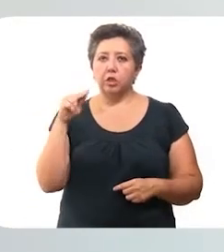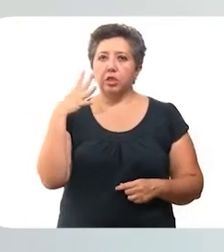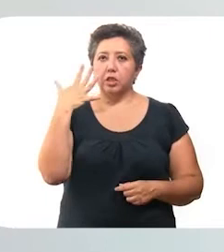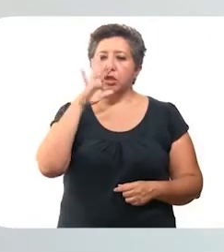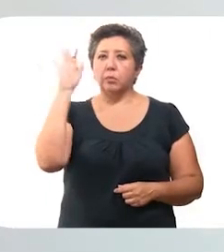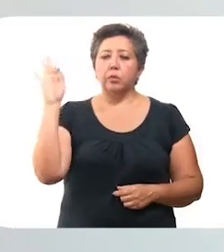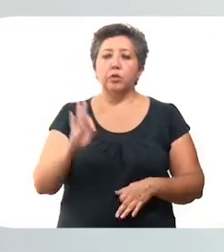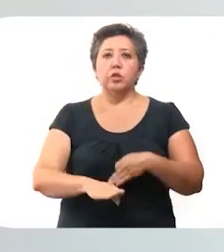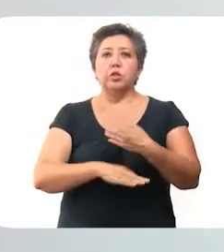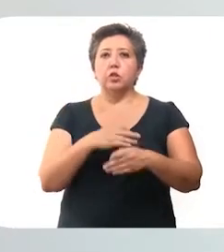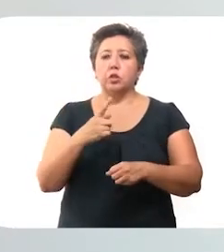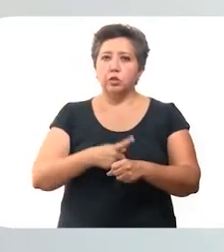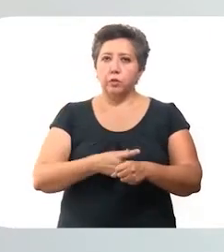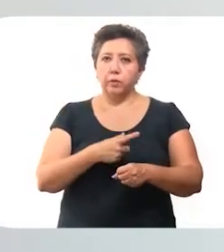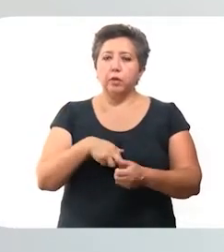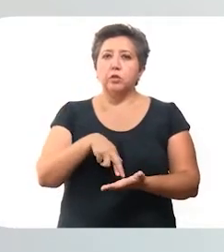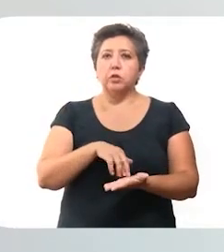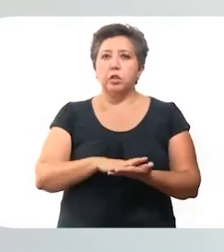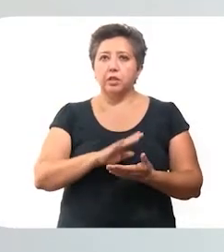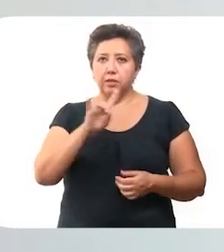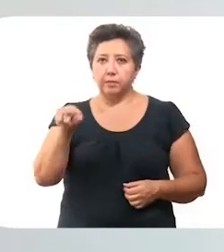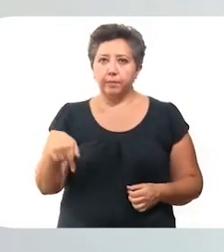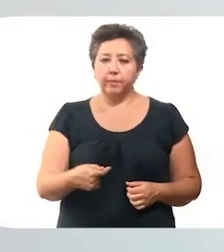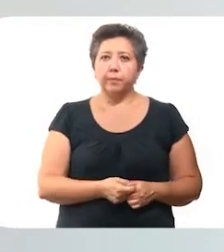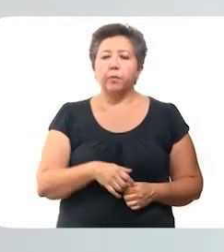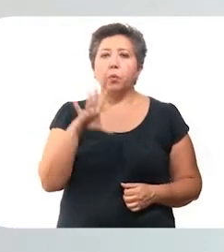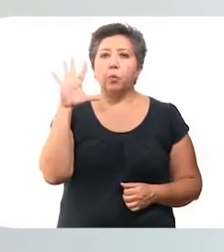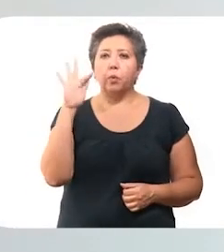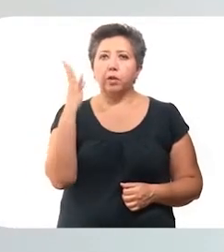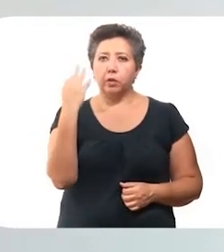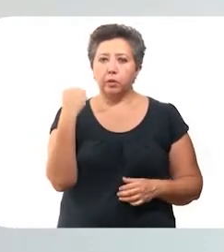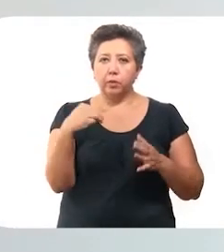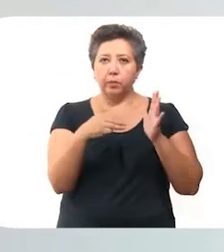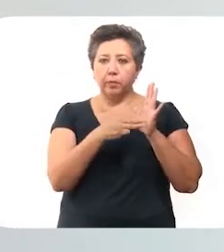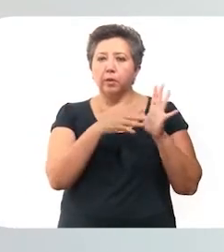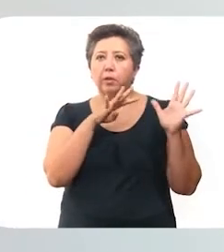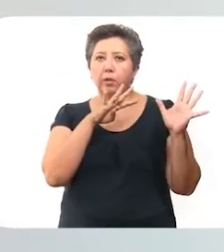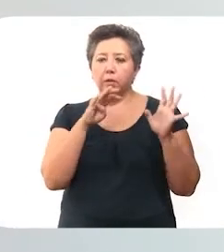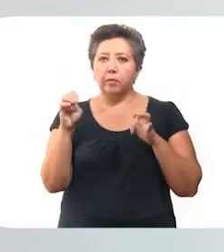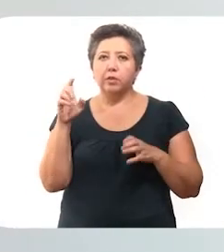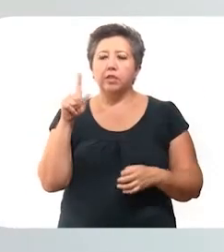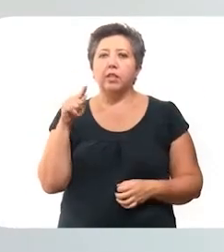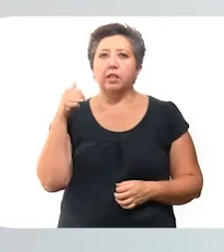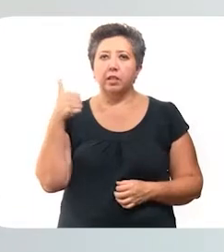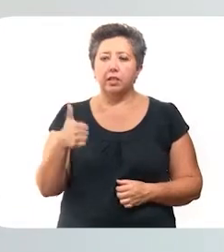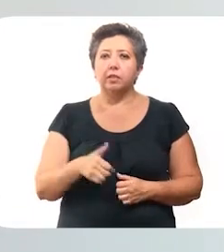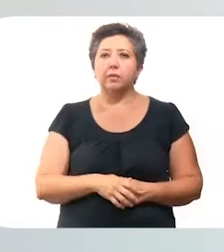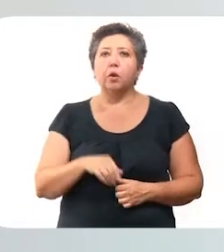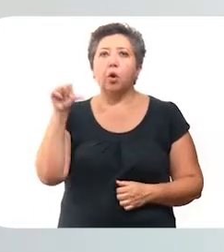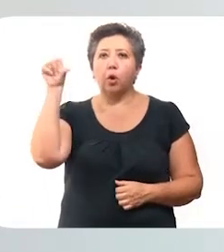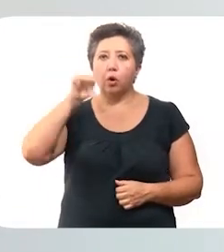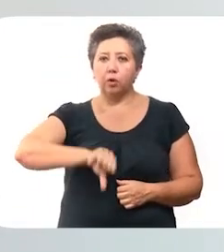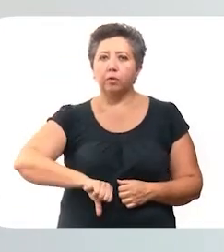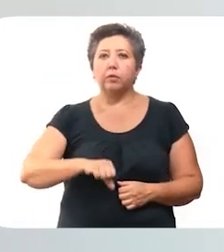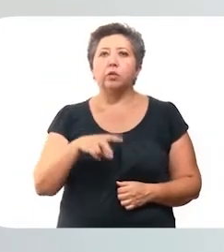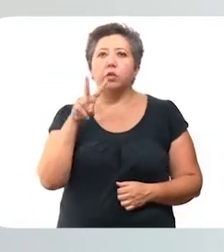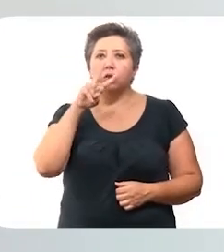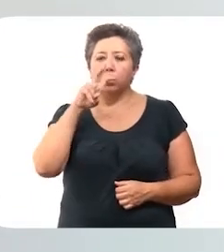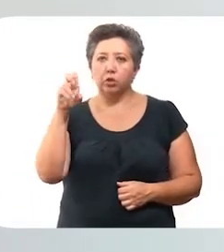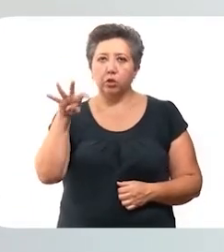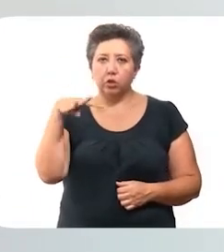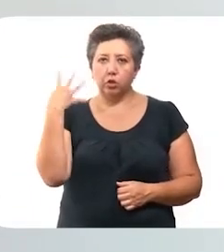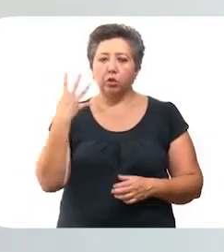85% del total de contagios registrados, que es 49,976. Hoy se detectaron